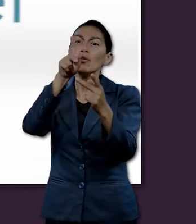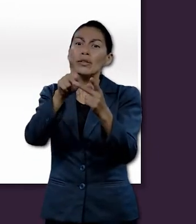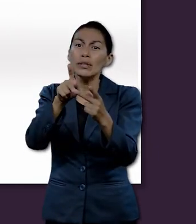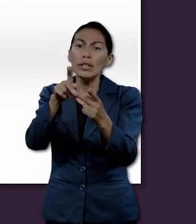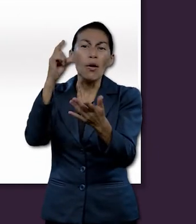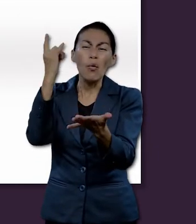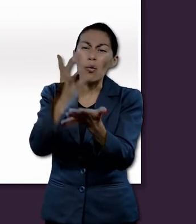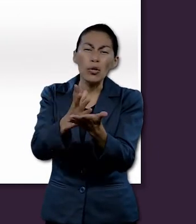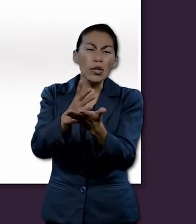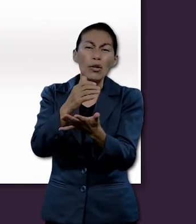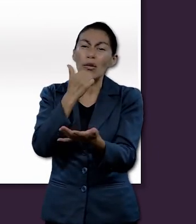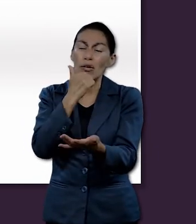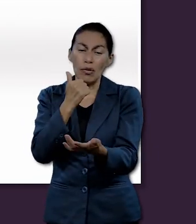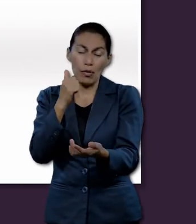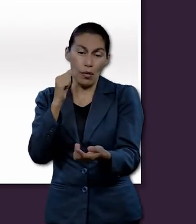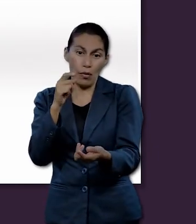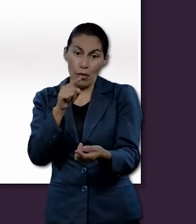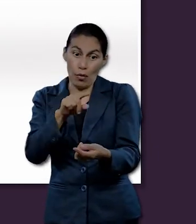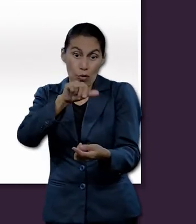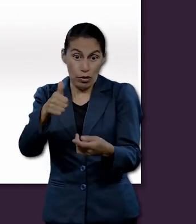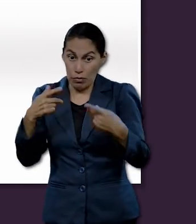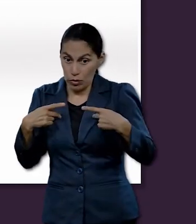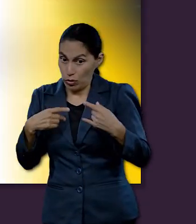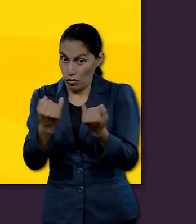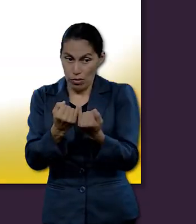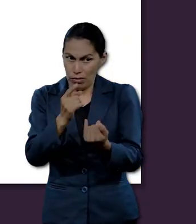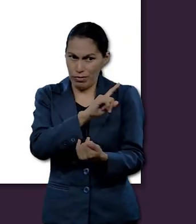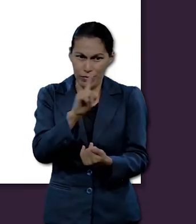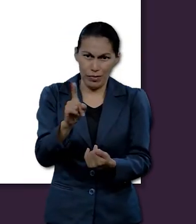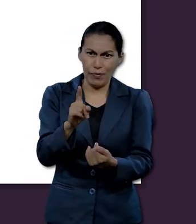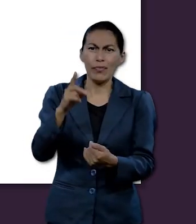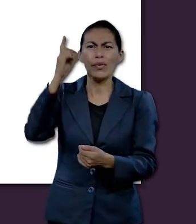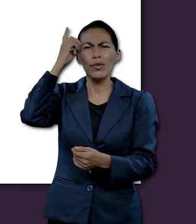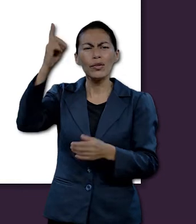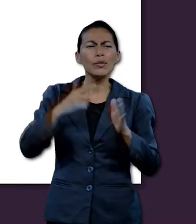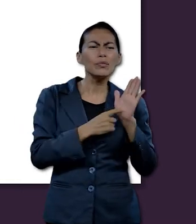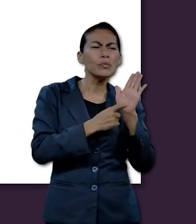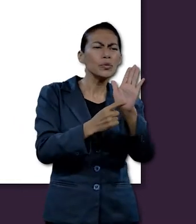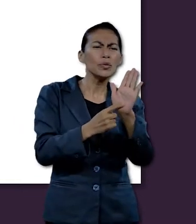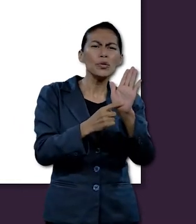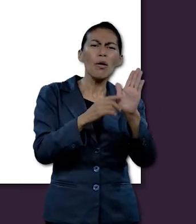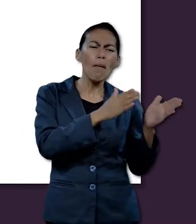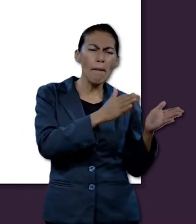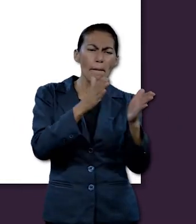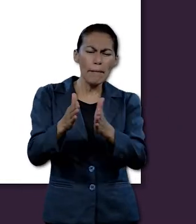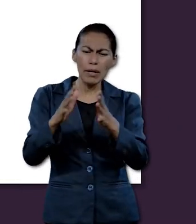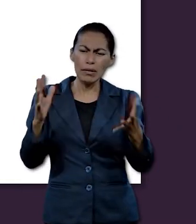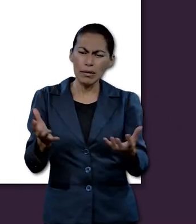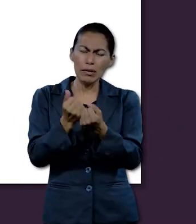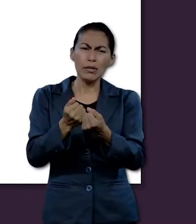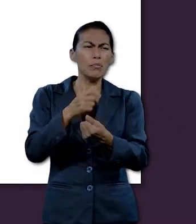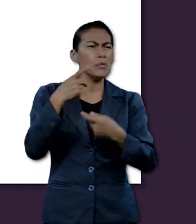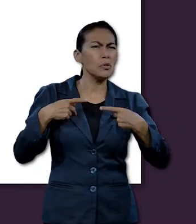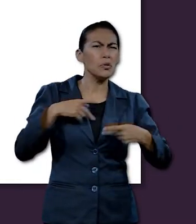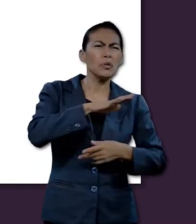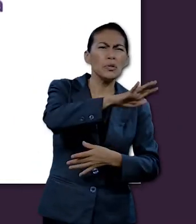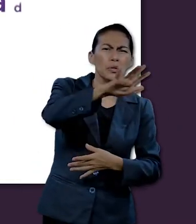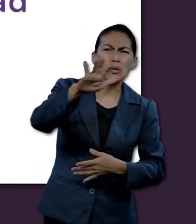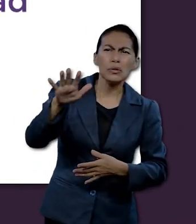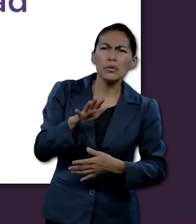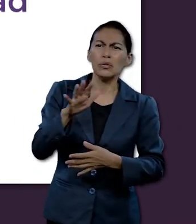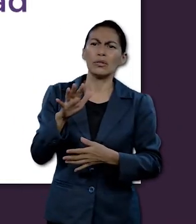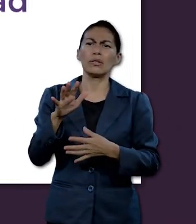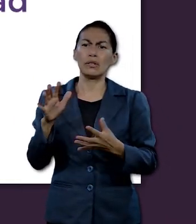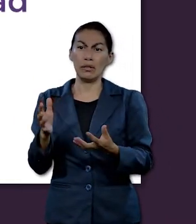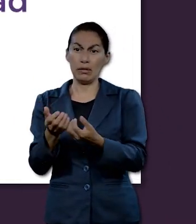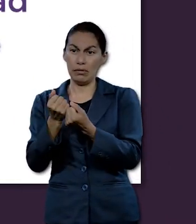mundo. Mediante esta experiencia única de Abraham, Dios ha comunicado de manera eficiente su plan para salvar a